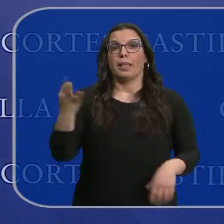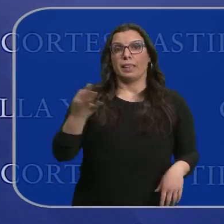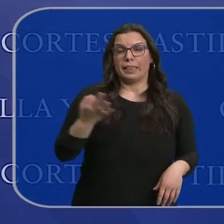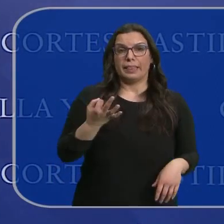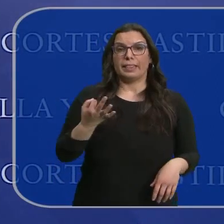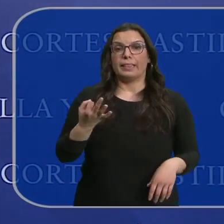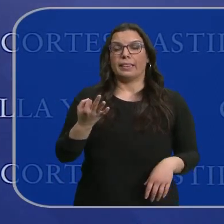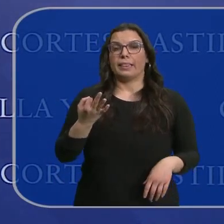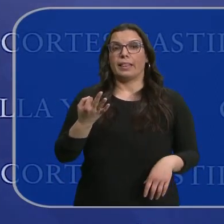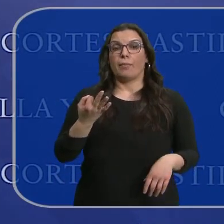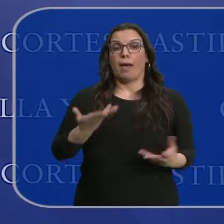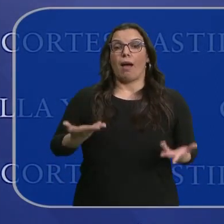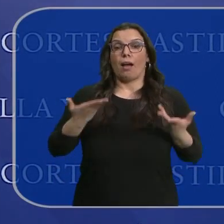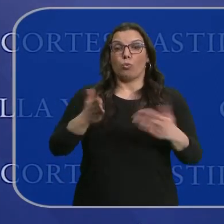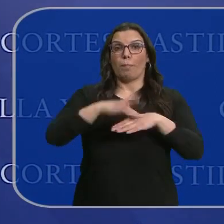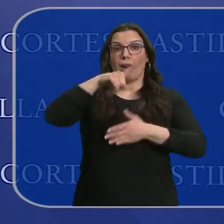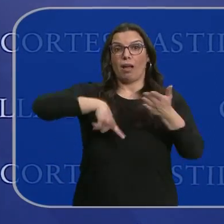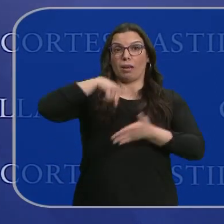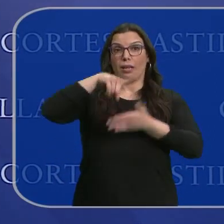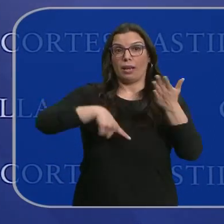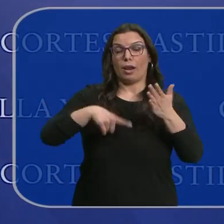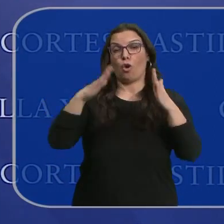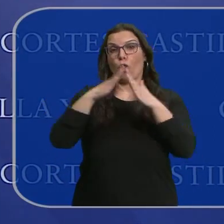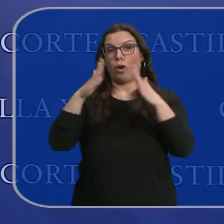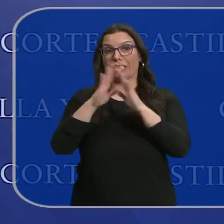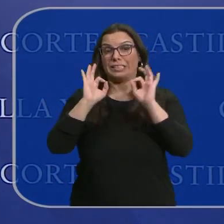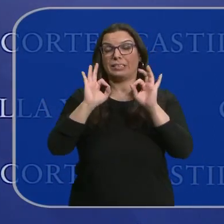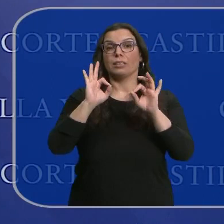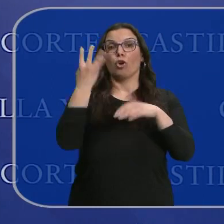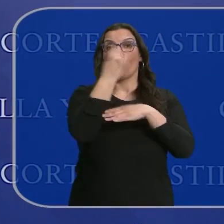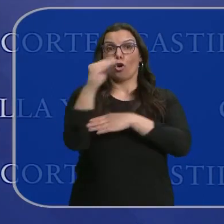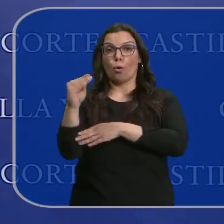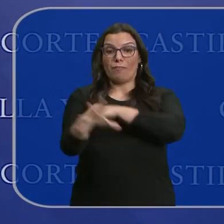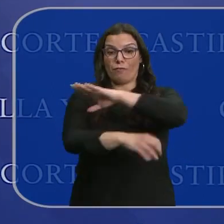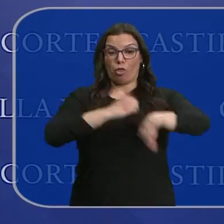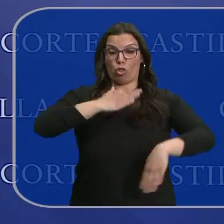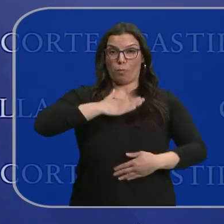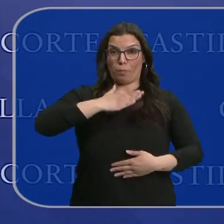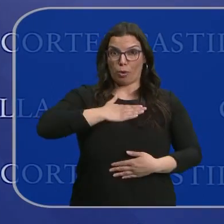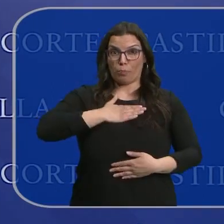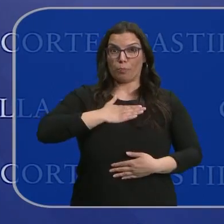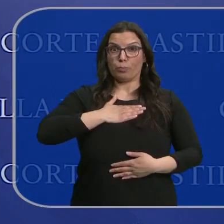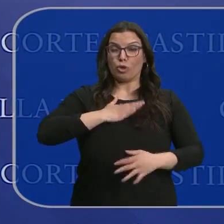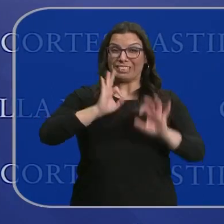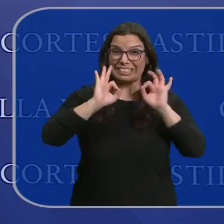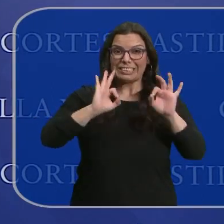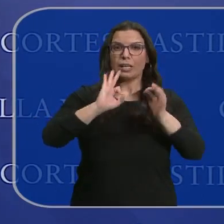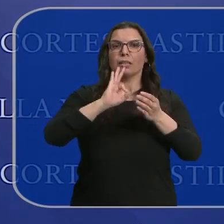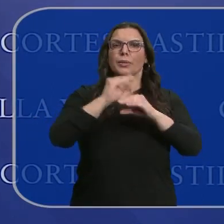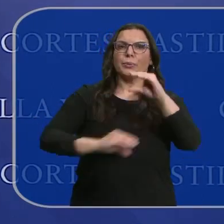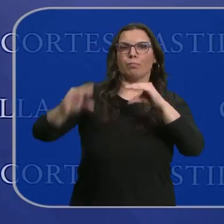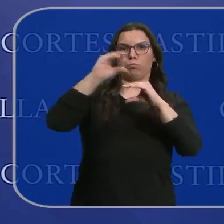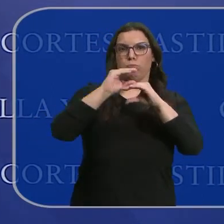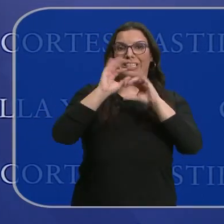Incrementar exponencialmente las ayudas al alquiler y a la vivienda joven con fondos propios, con fondos específicos